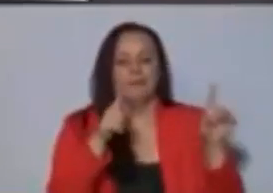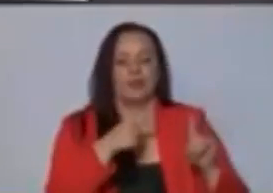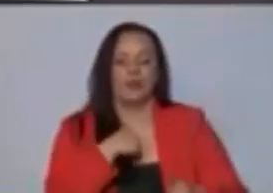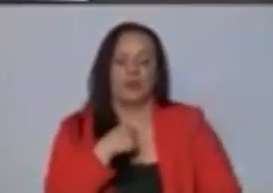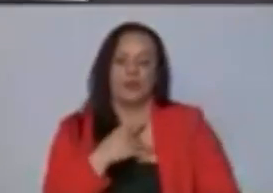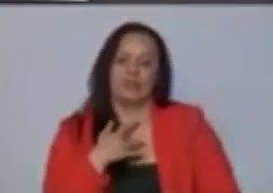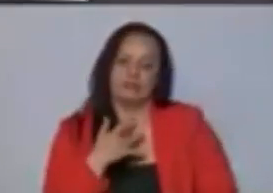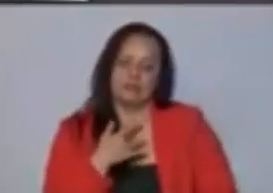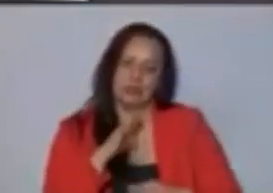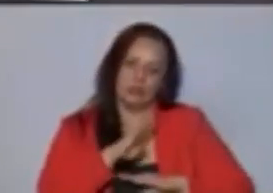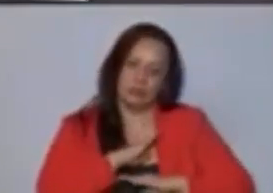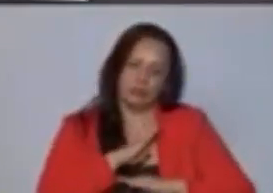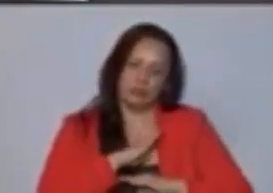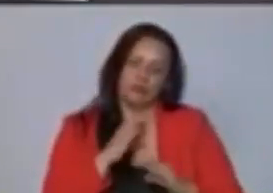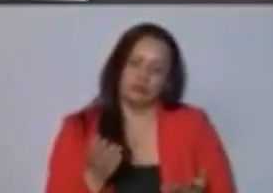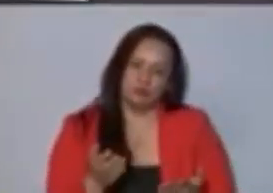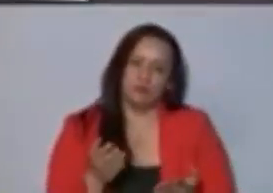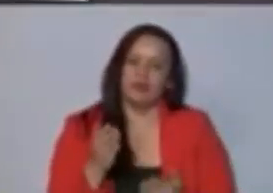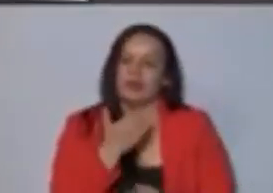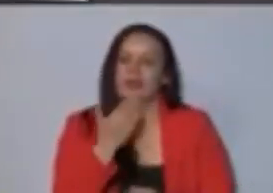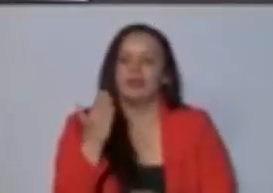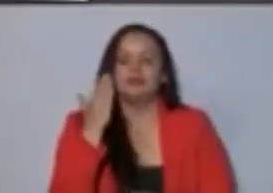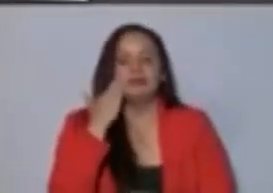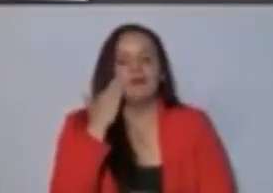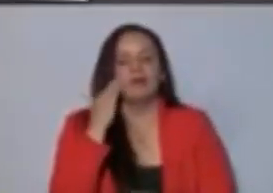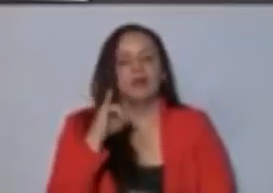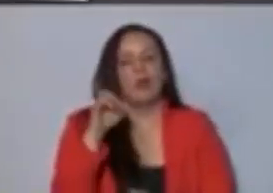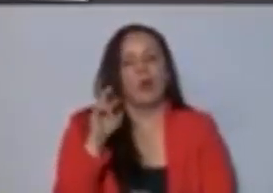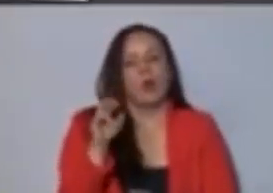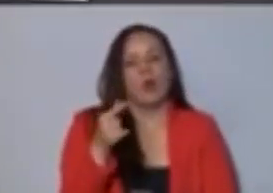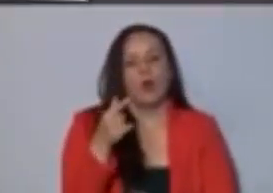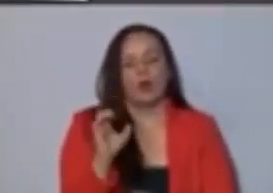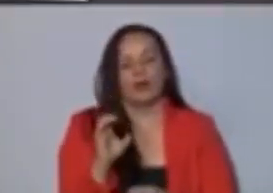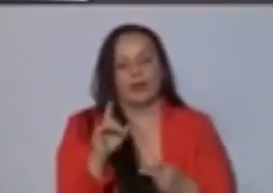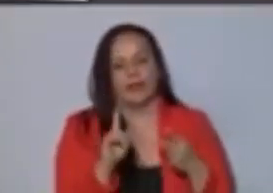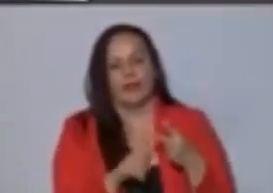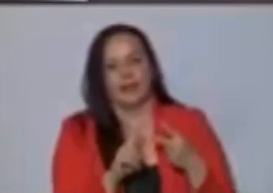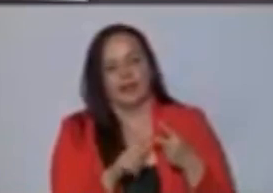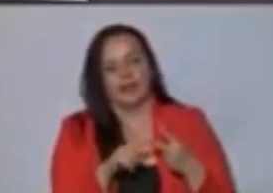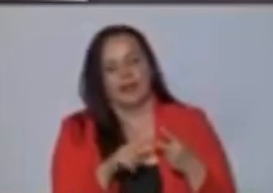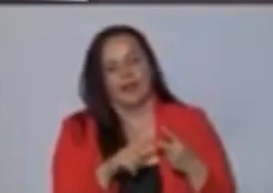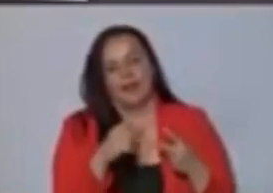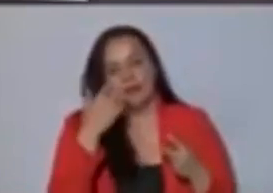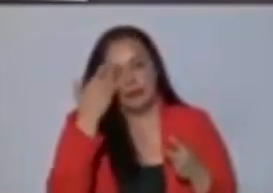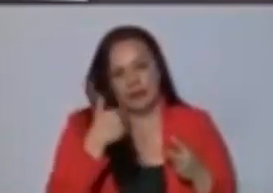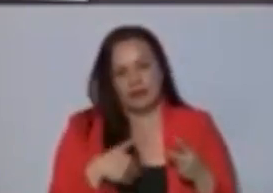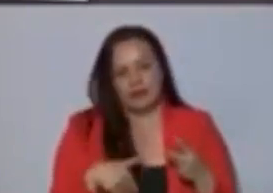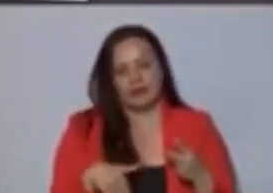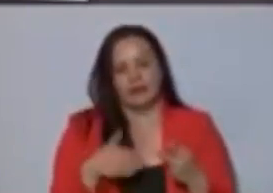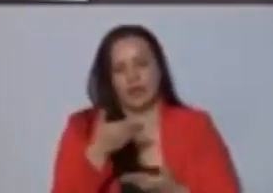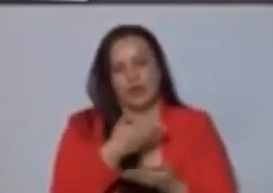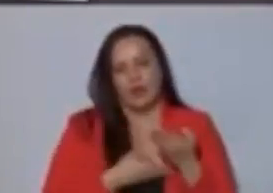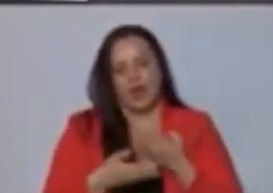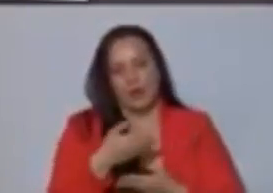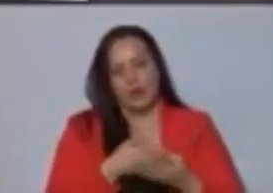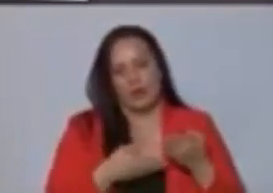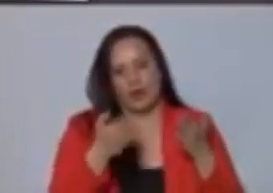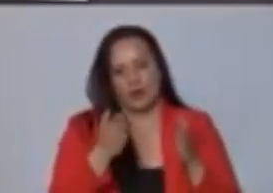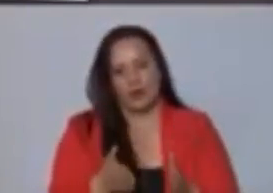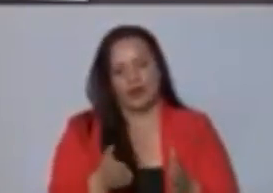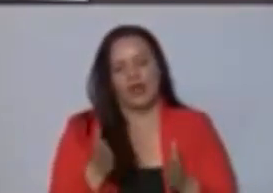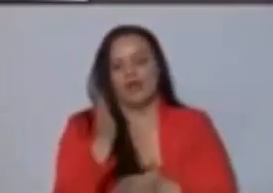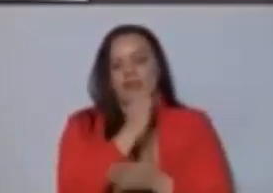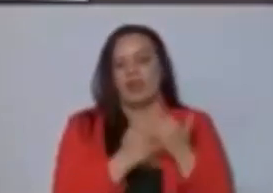saber que don Jorge y esta colaboradora de alguna